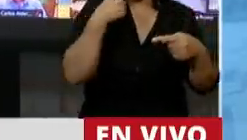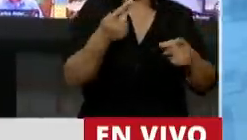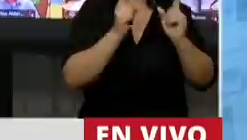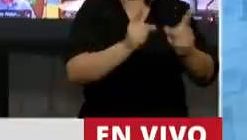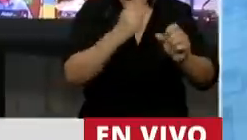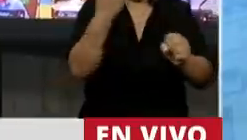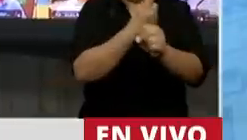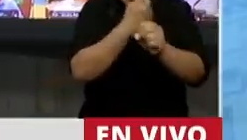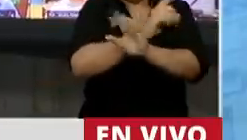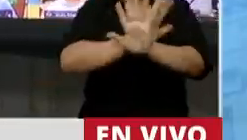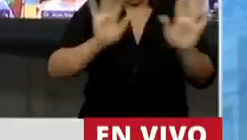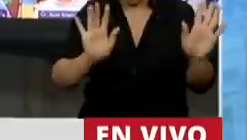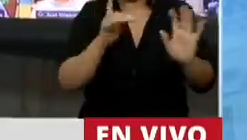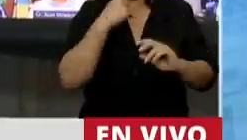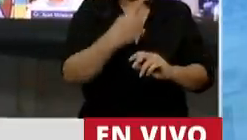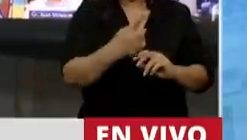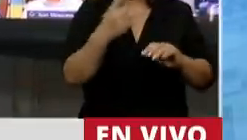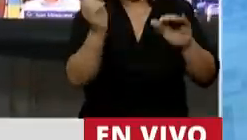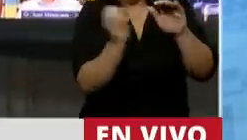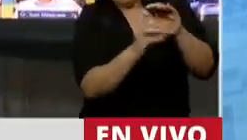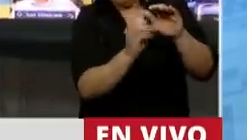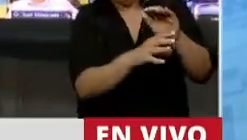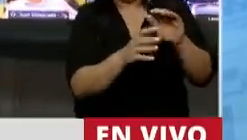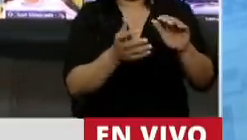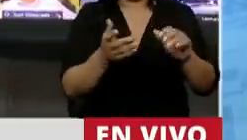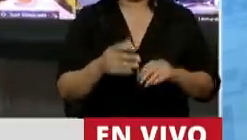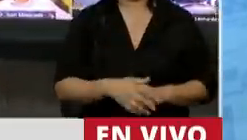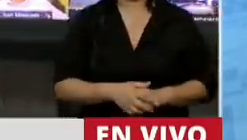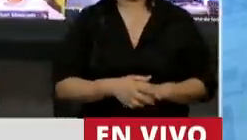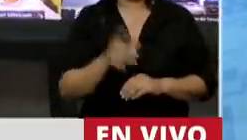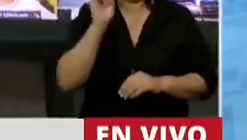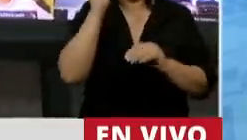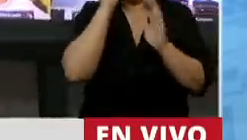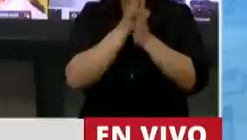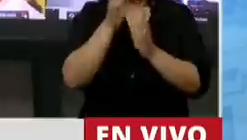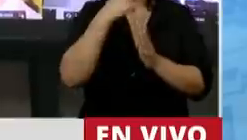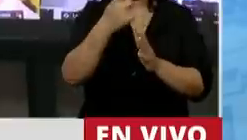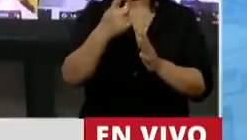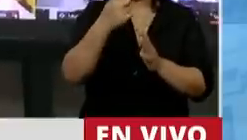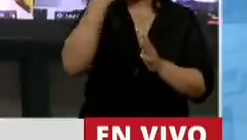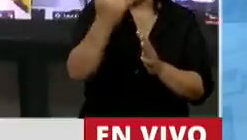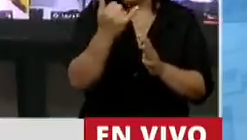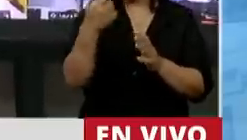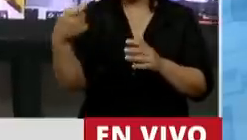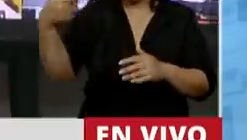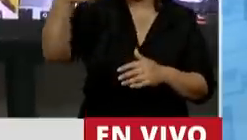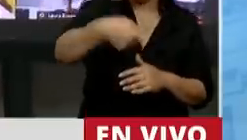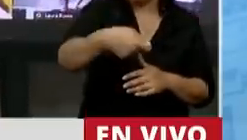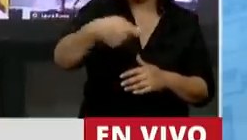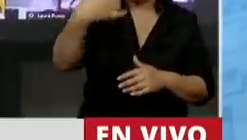que existe un ahorro, perdón, que existe un aporte